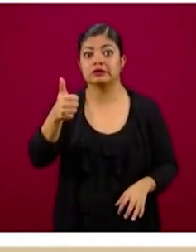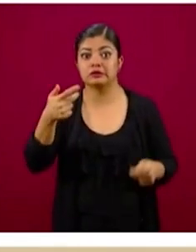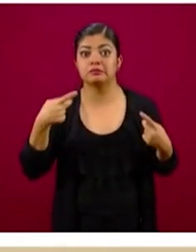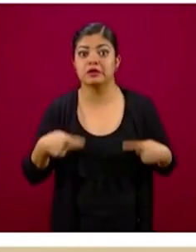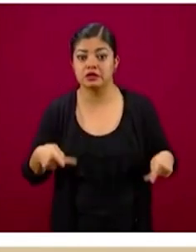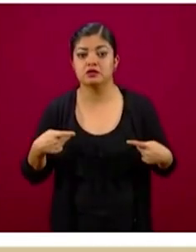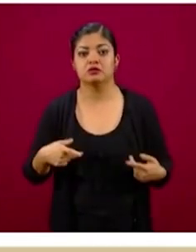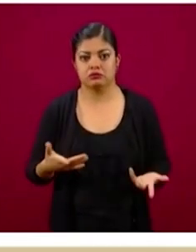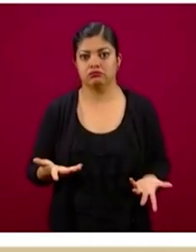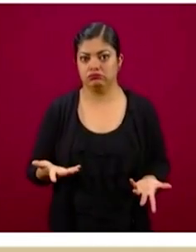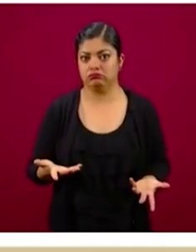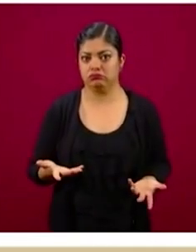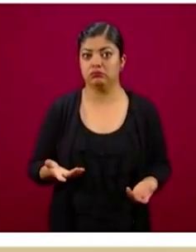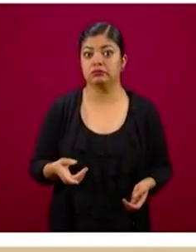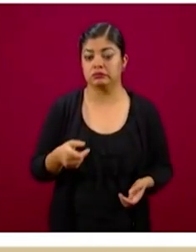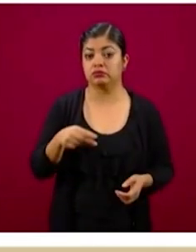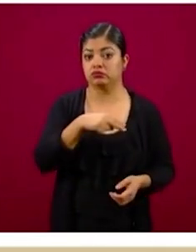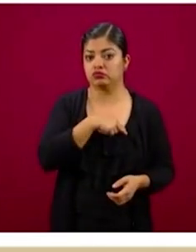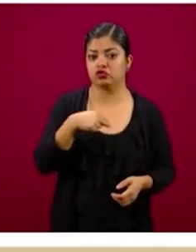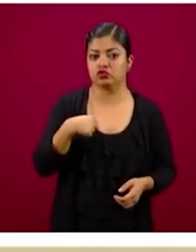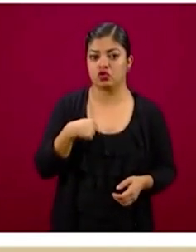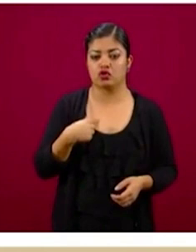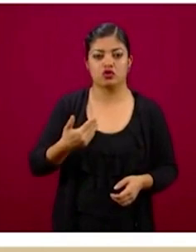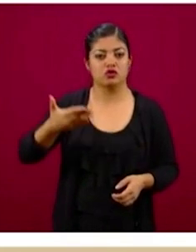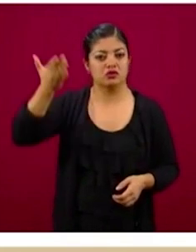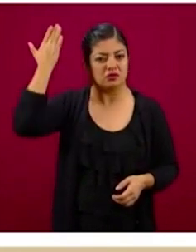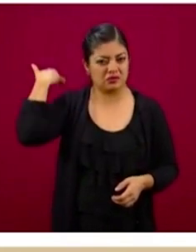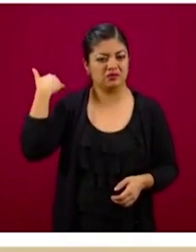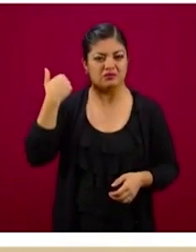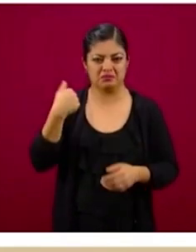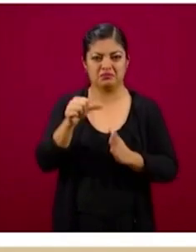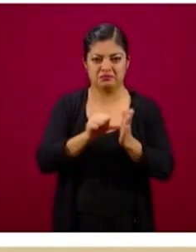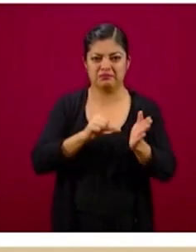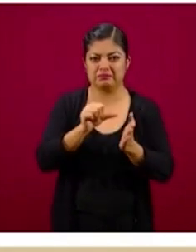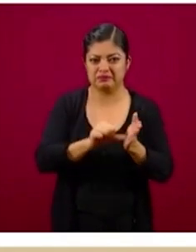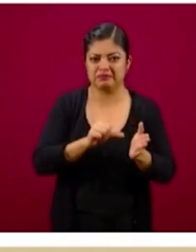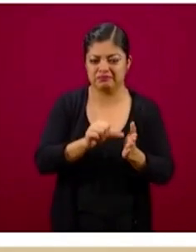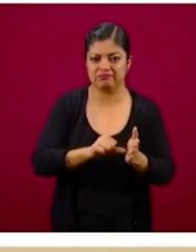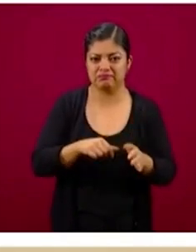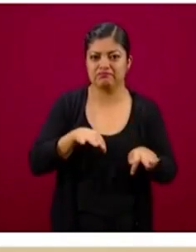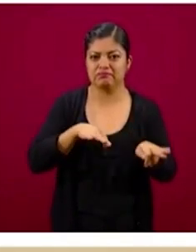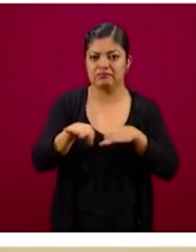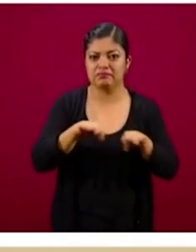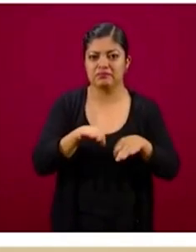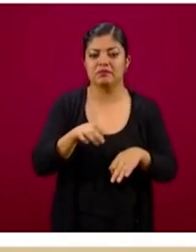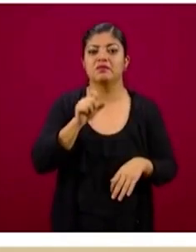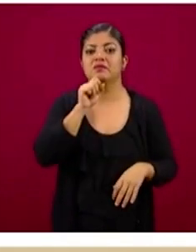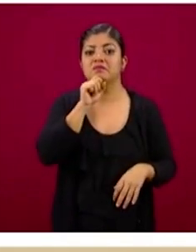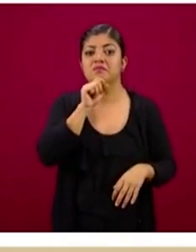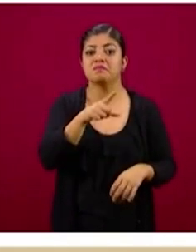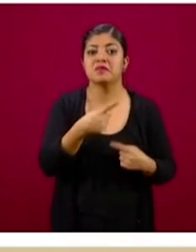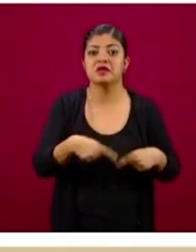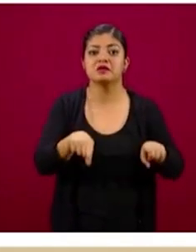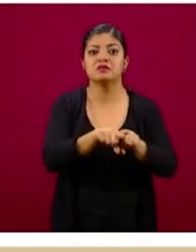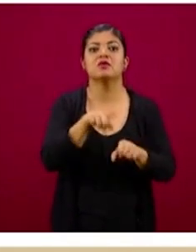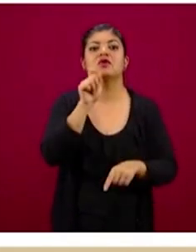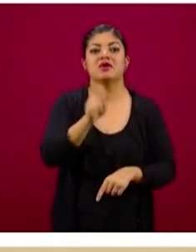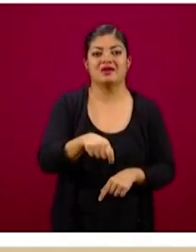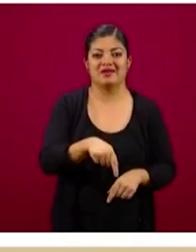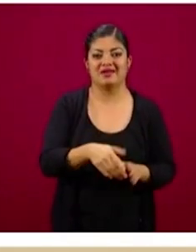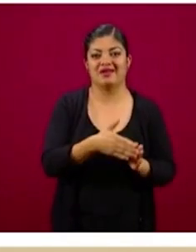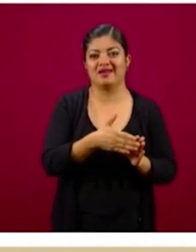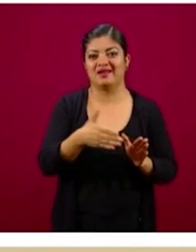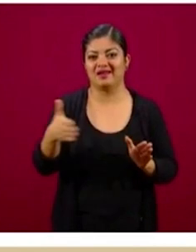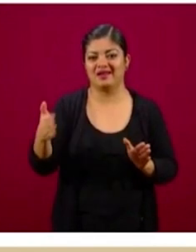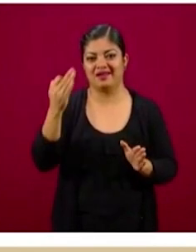en fin. Y algo que estuvimos trabajando desde hace varios meses, justo en apego a los lineamientos de la Jornada